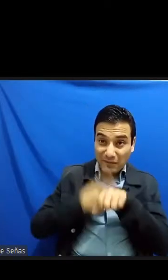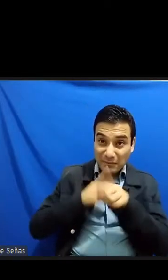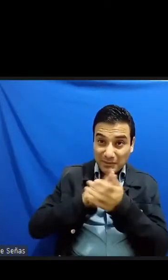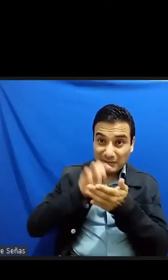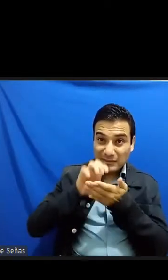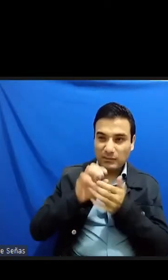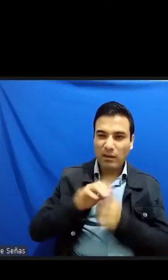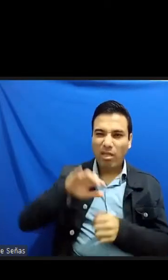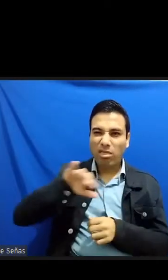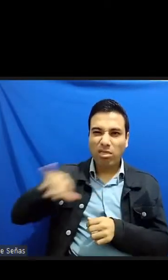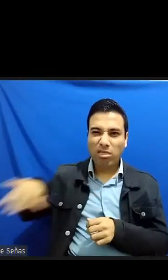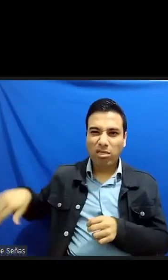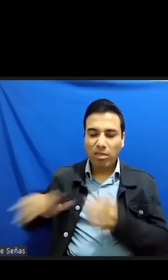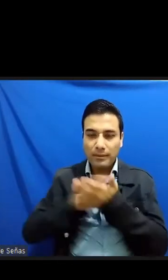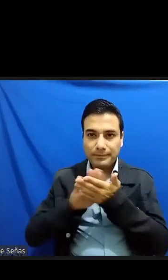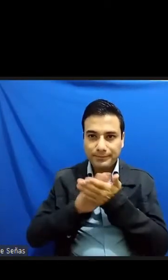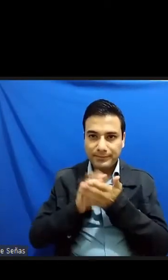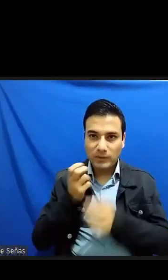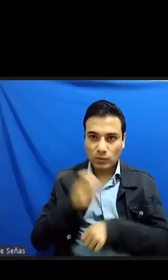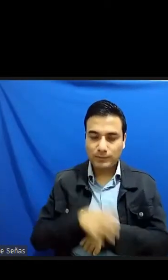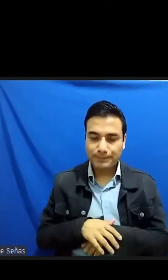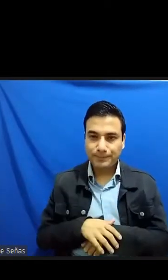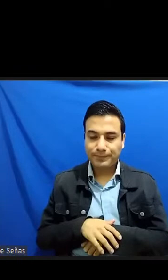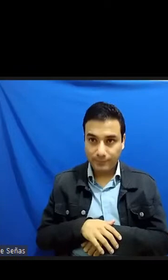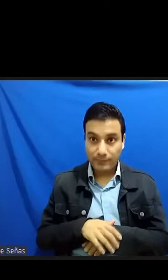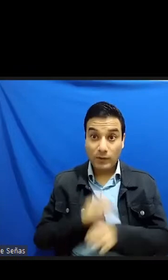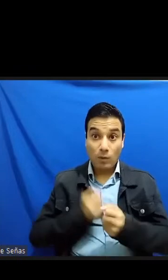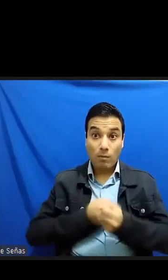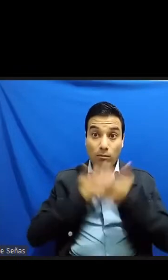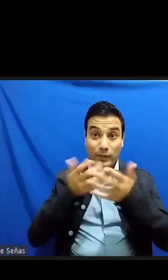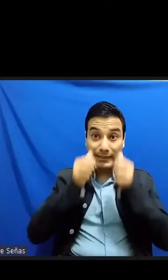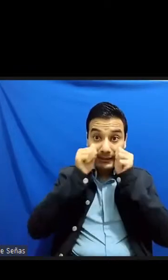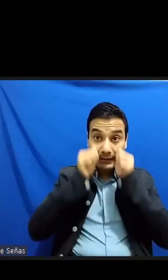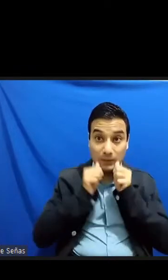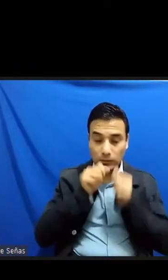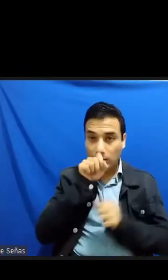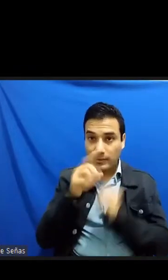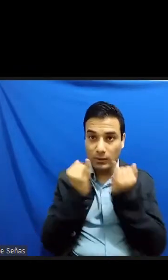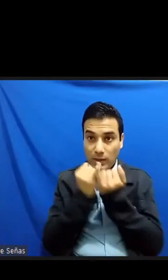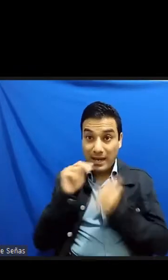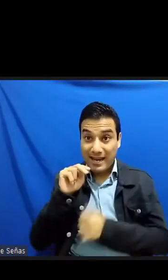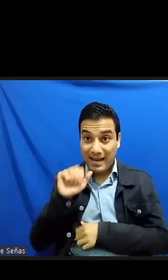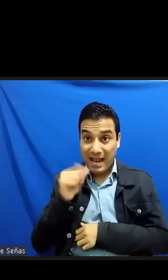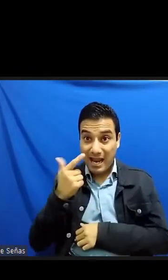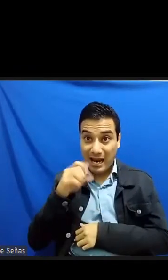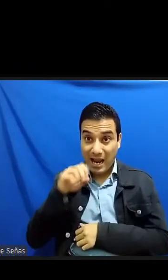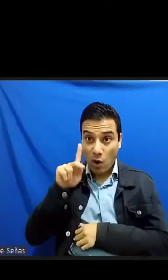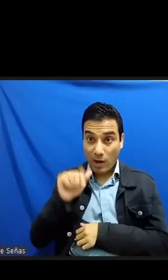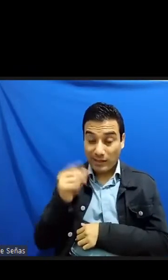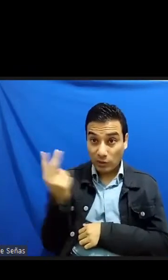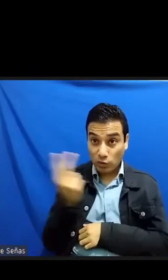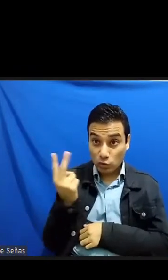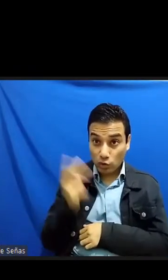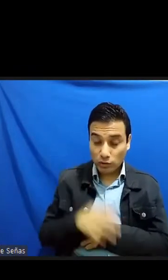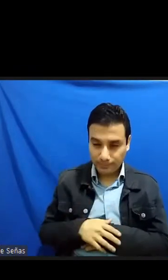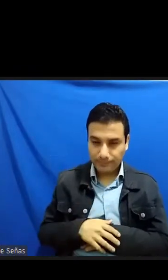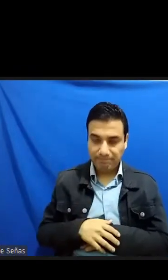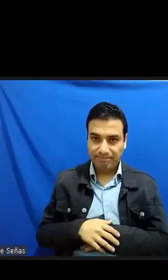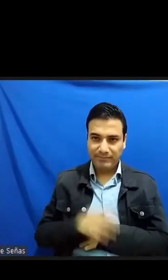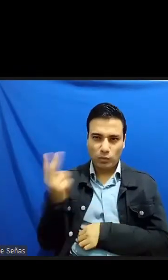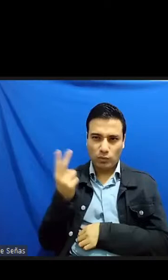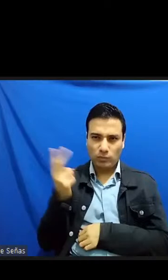oficiales tanto el poeta ciego como Shiki Nagaoka los heraldos capaces de